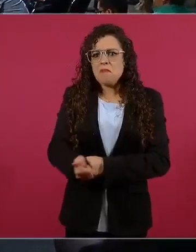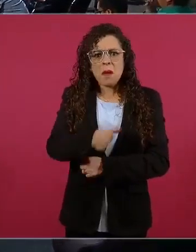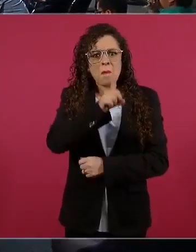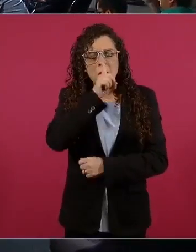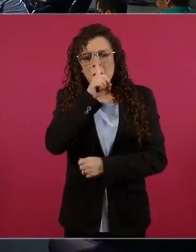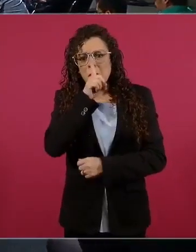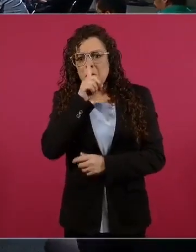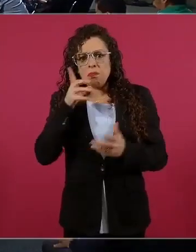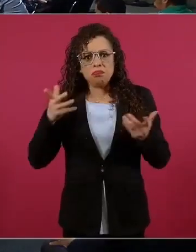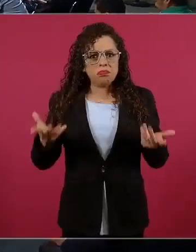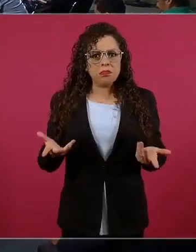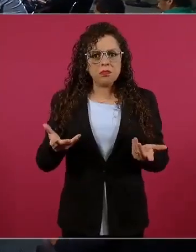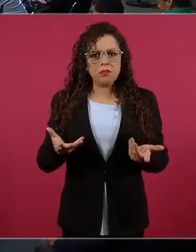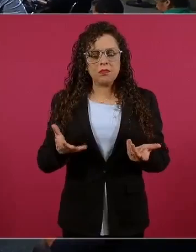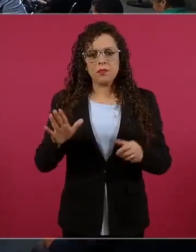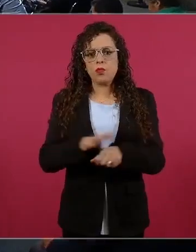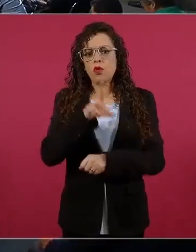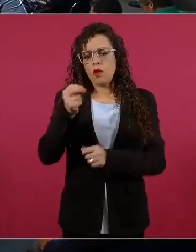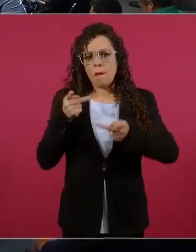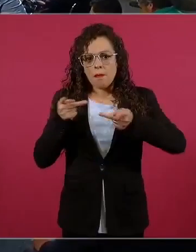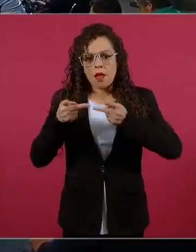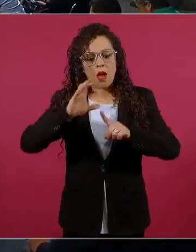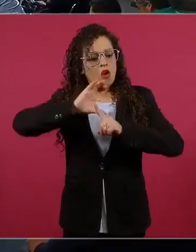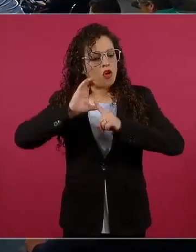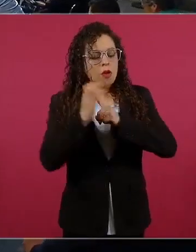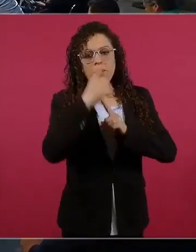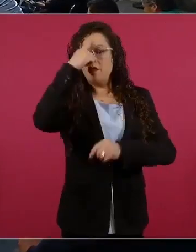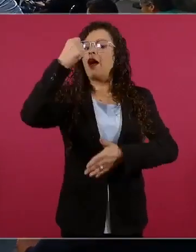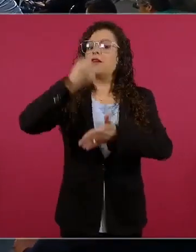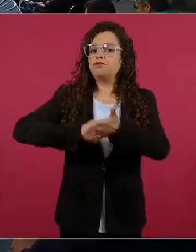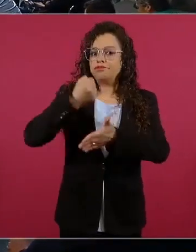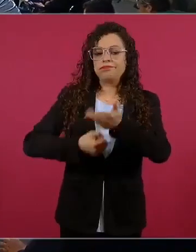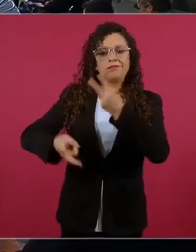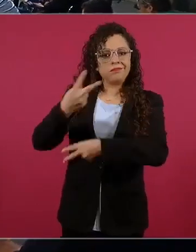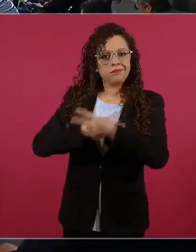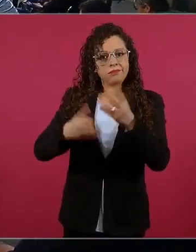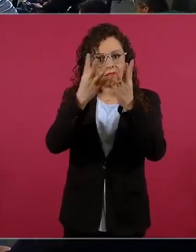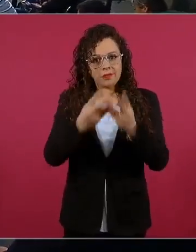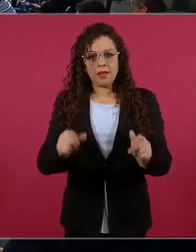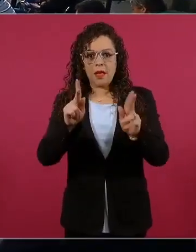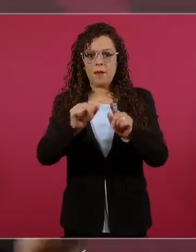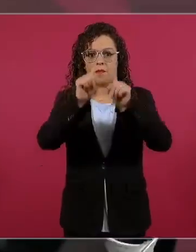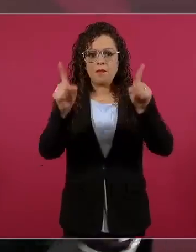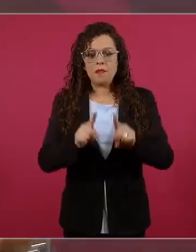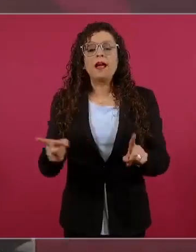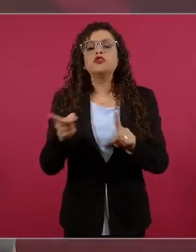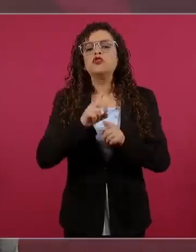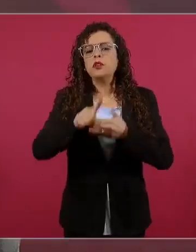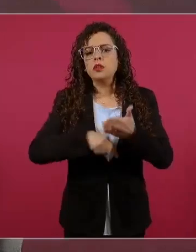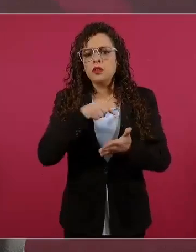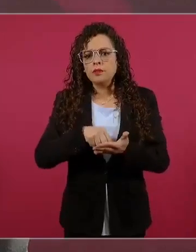conseguir la paz en la guerra de Rusia y Ucrania. ¿Cuánto tiempo ha